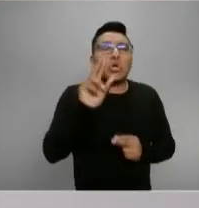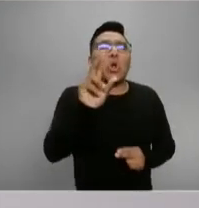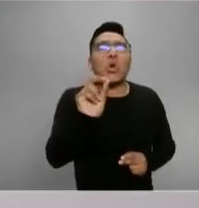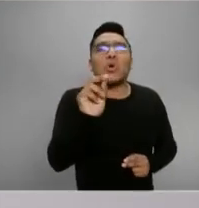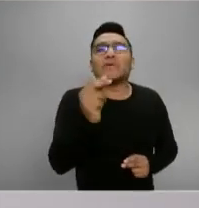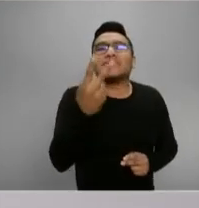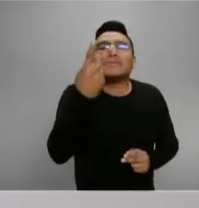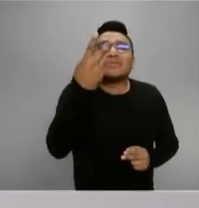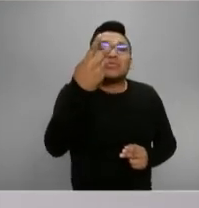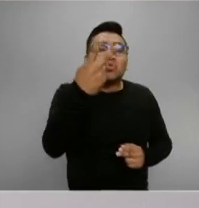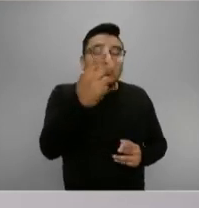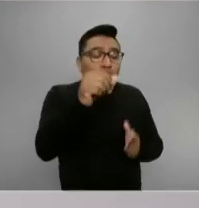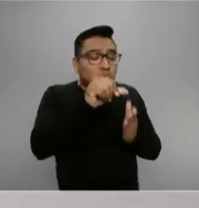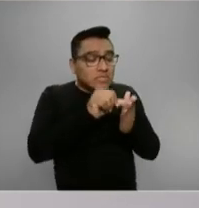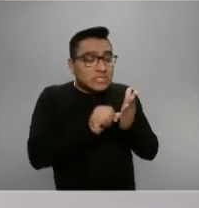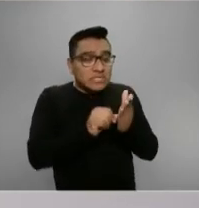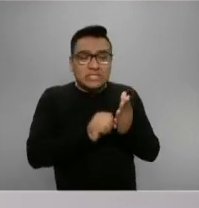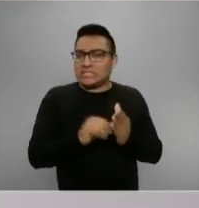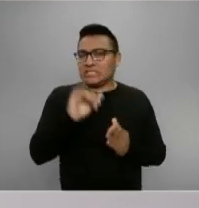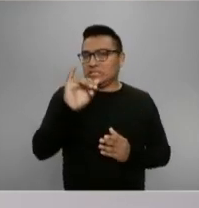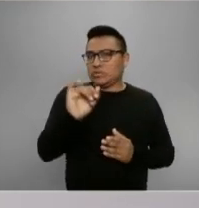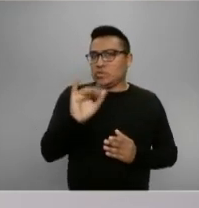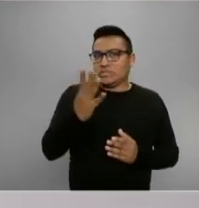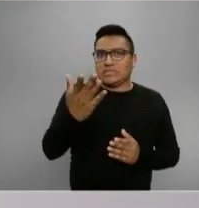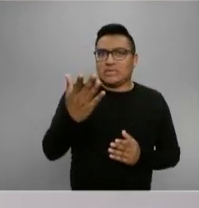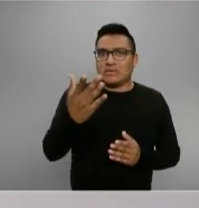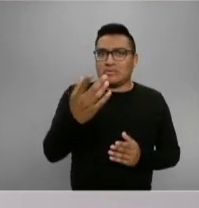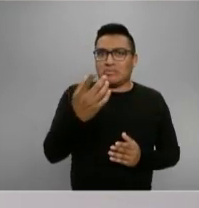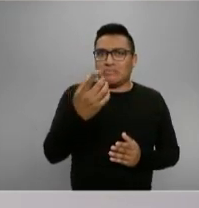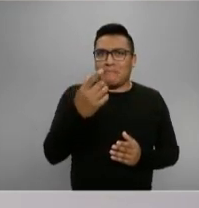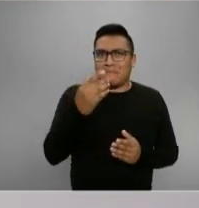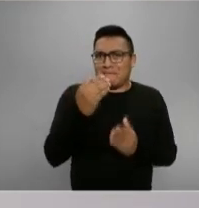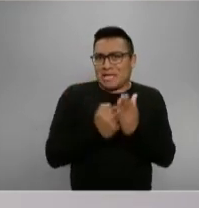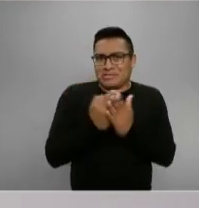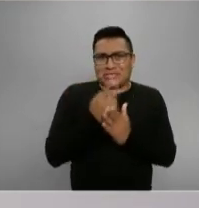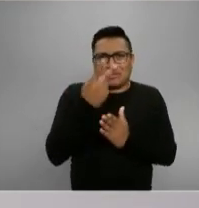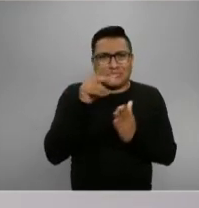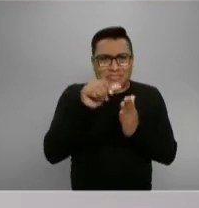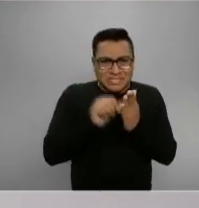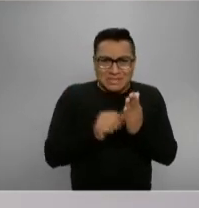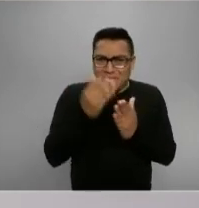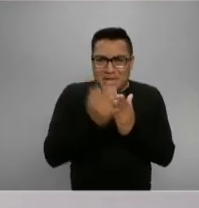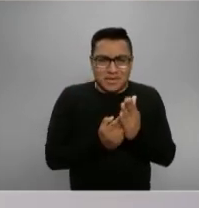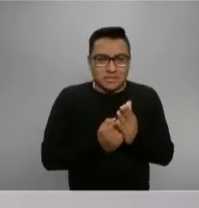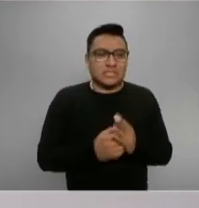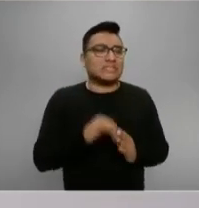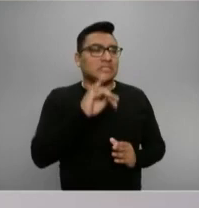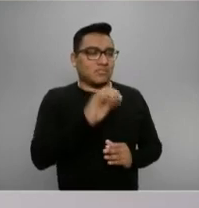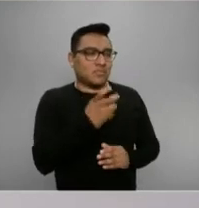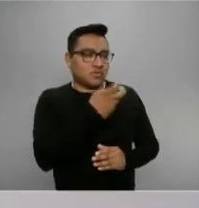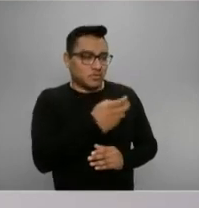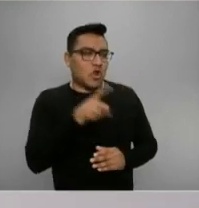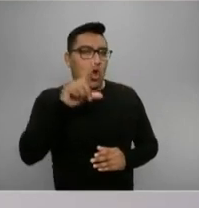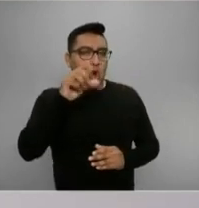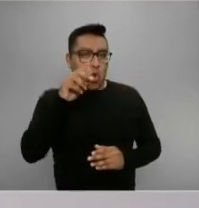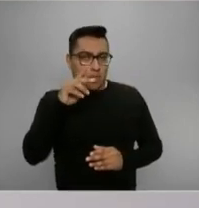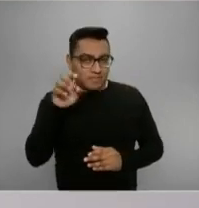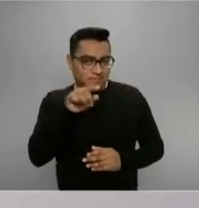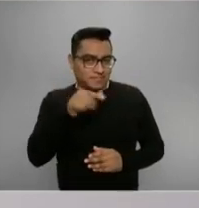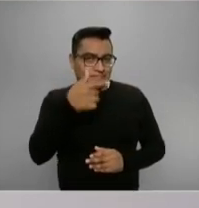meses. Hace menos de dos meses. Por eso. El caso es que López-Gatell explica en esta entrevista